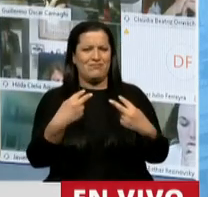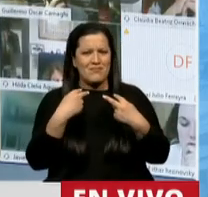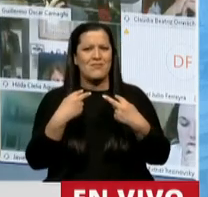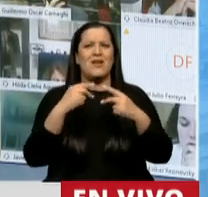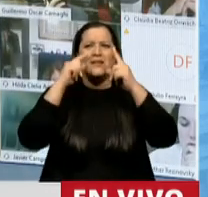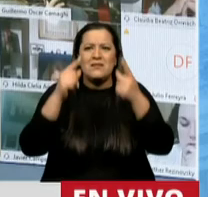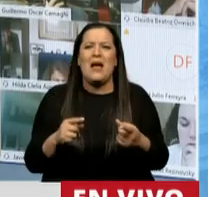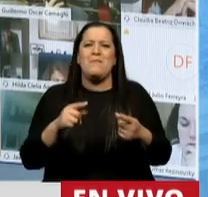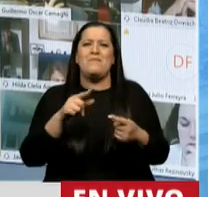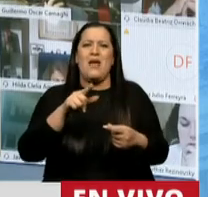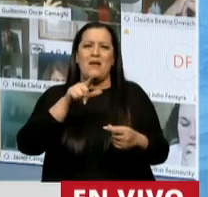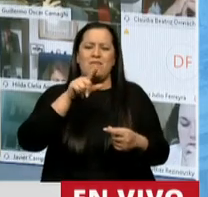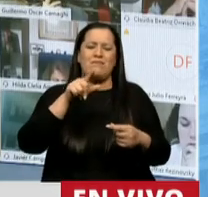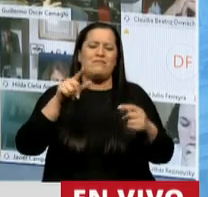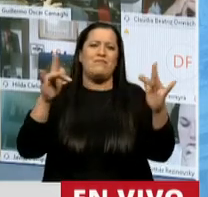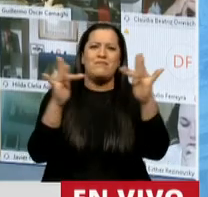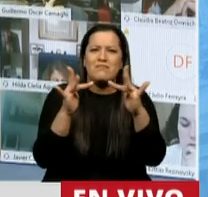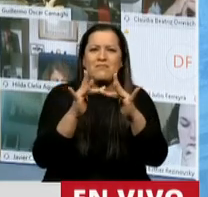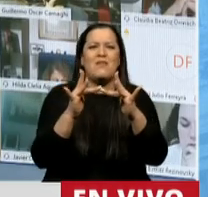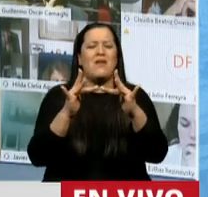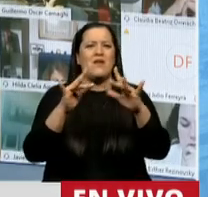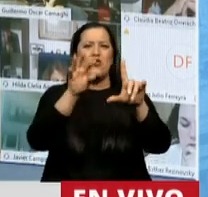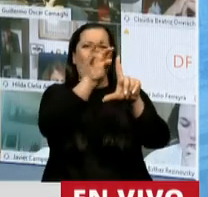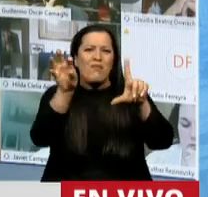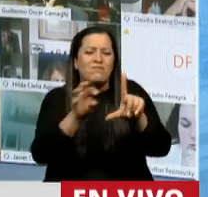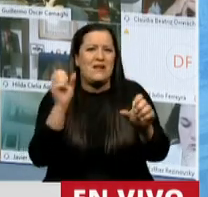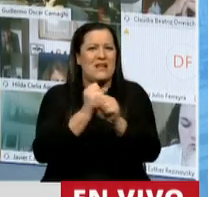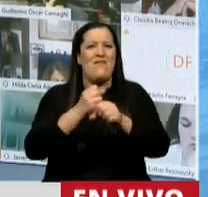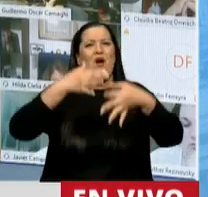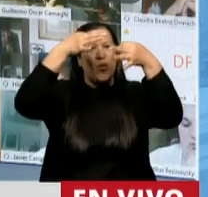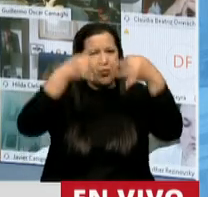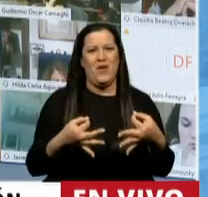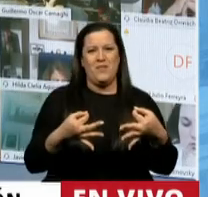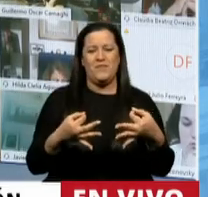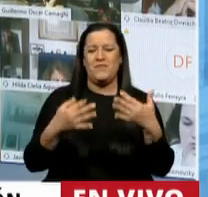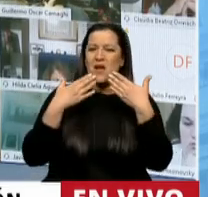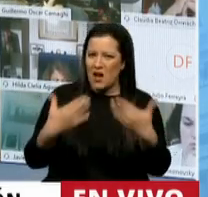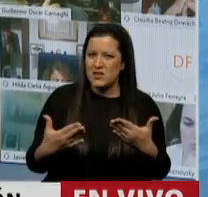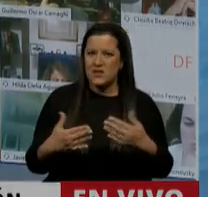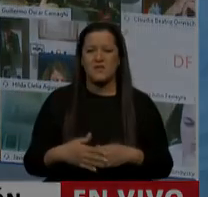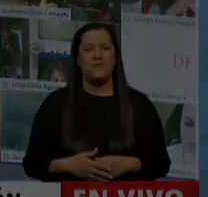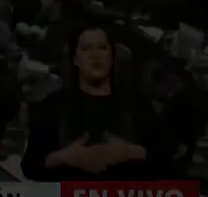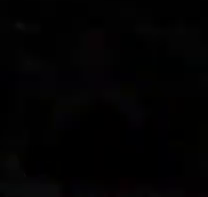las redes de manera digna. Gracias. Gracias, diputada Camaño.